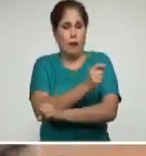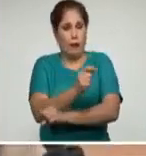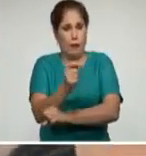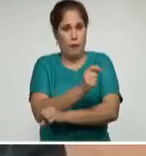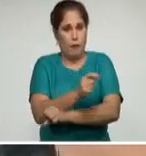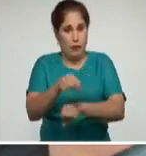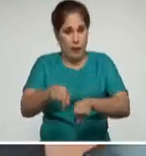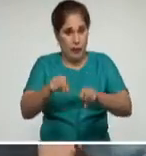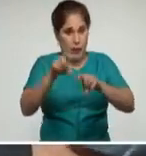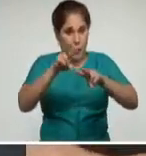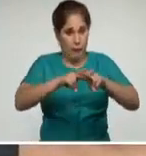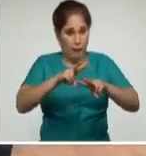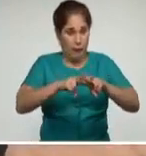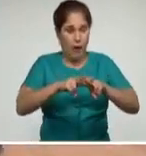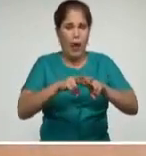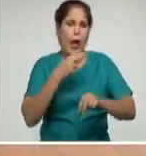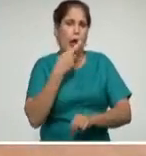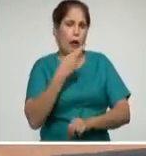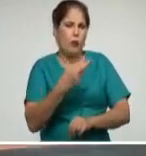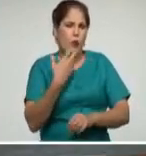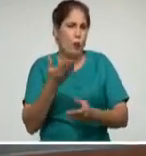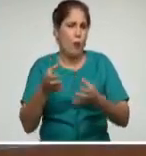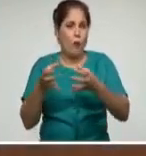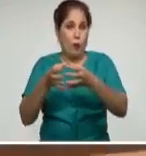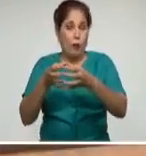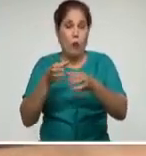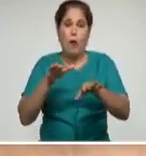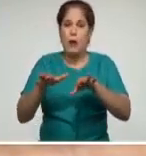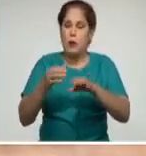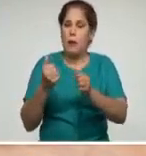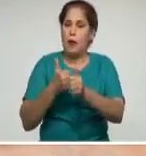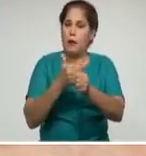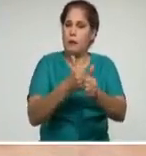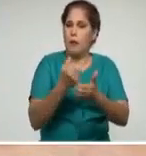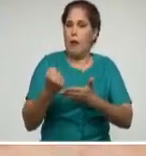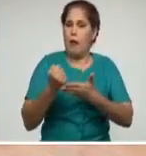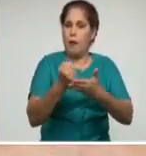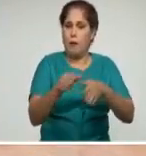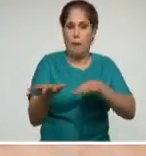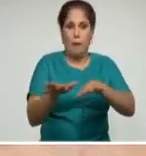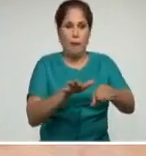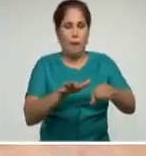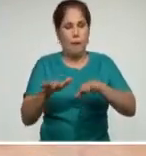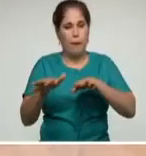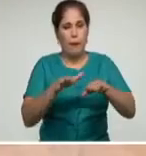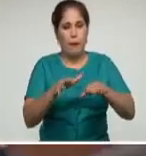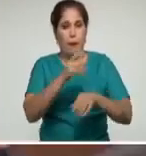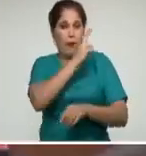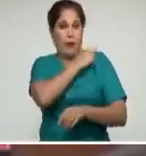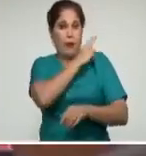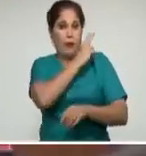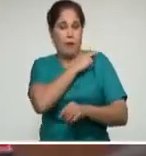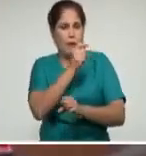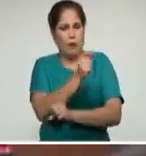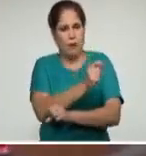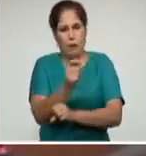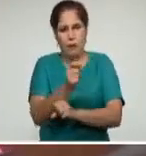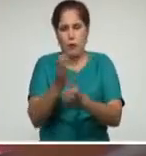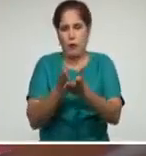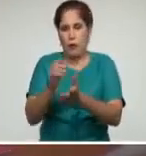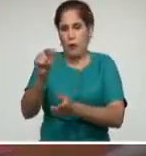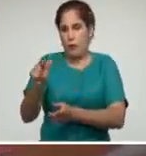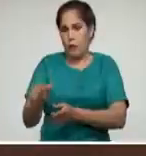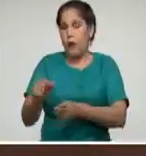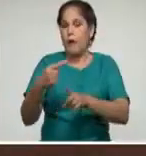buscan respuestas a través de un grupo de acciones de asesoría, apoyo y preparación de directivos, docentes, estudiantes